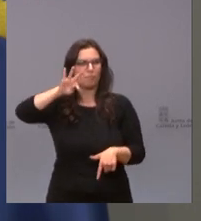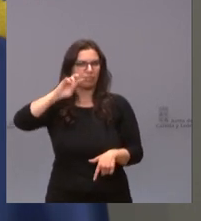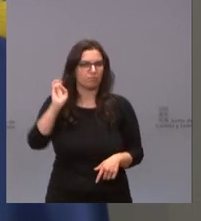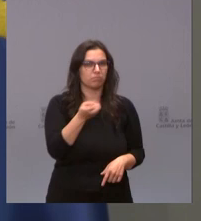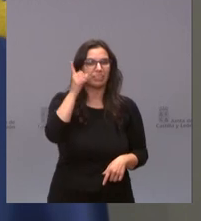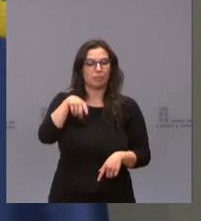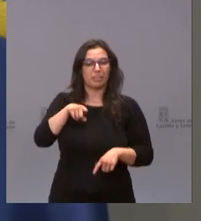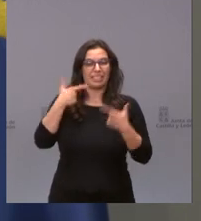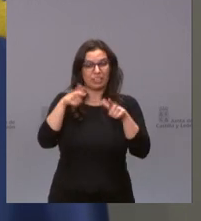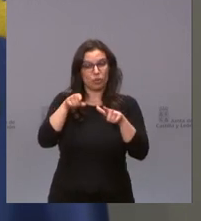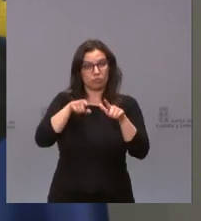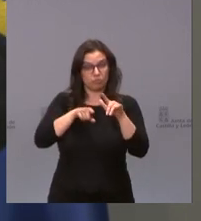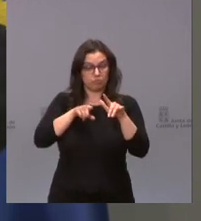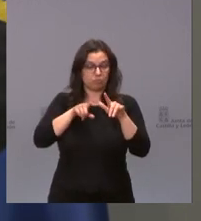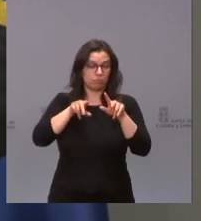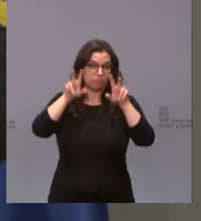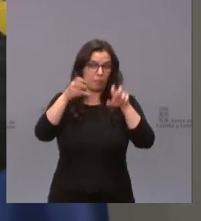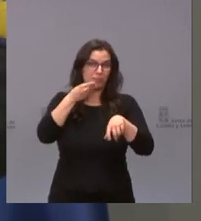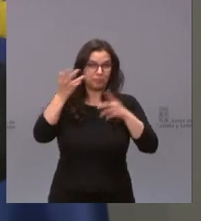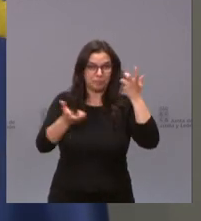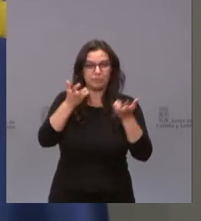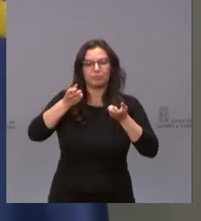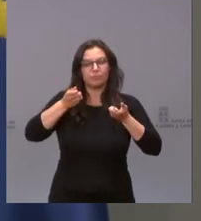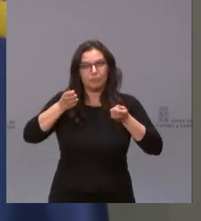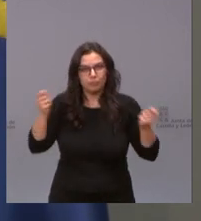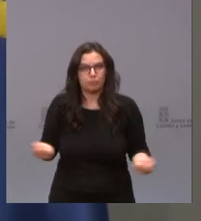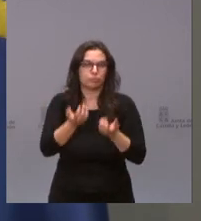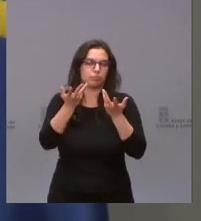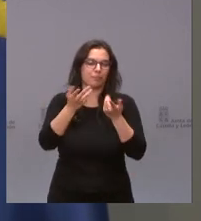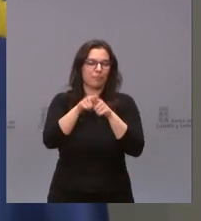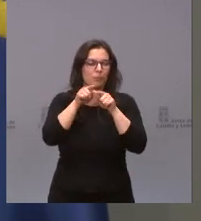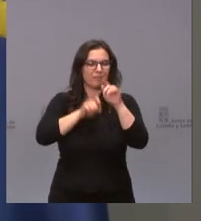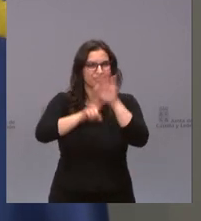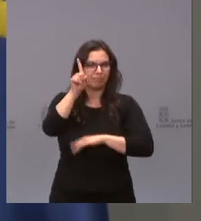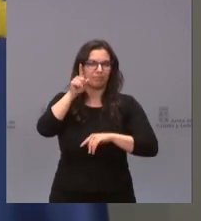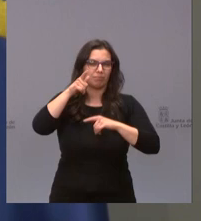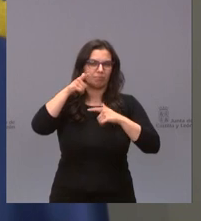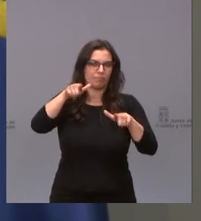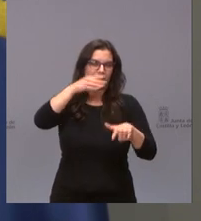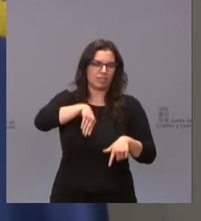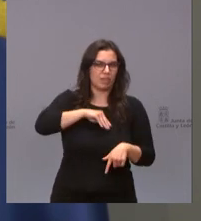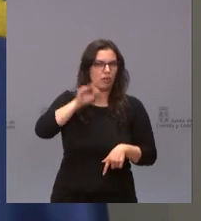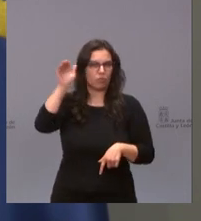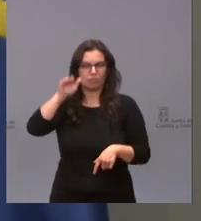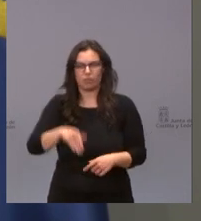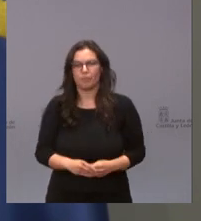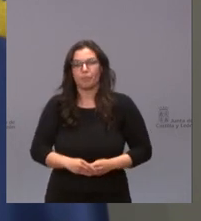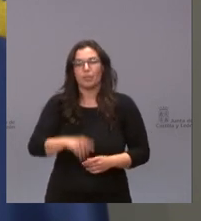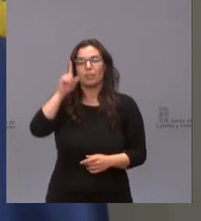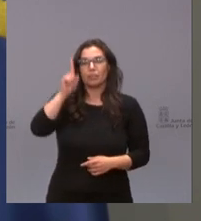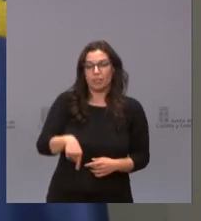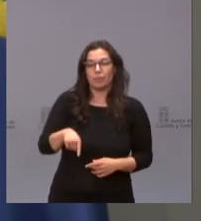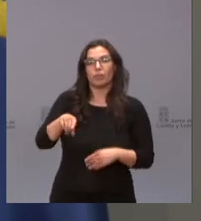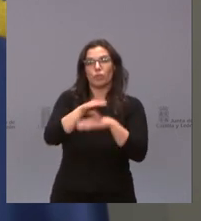sector agroalimentario en los mercados nacionales e internacionales. La Consejería de Agricultura también destina 450